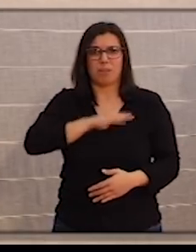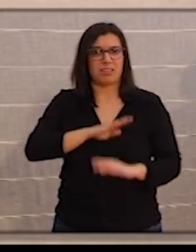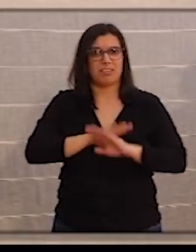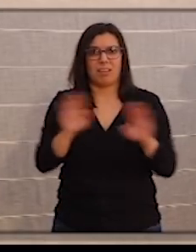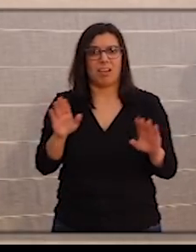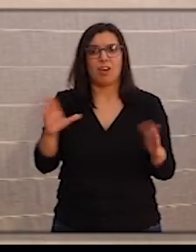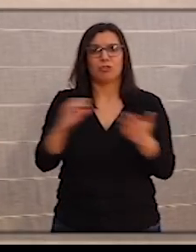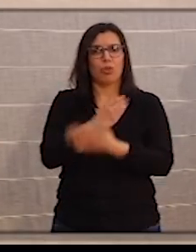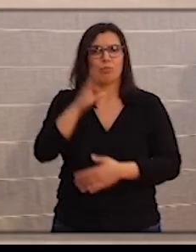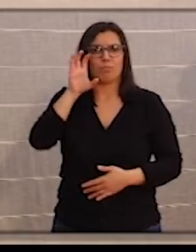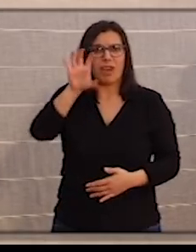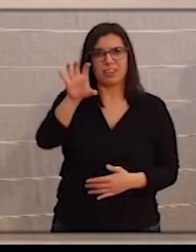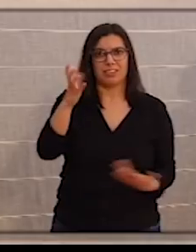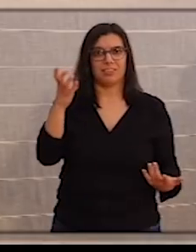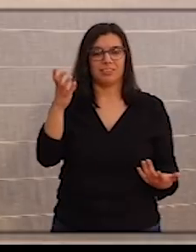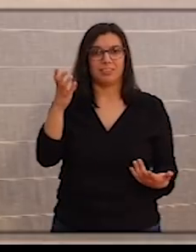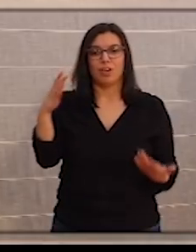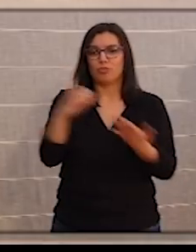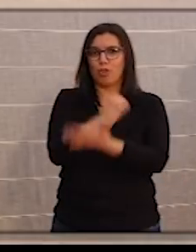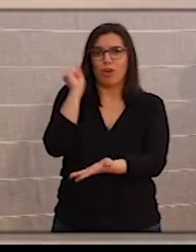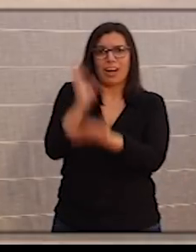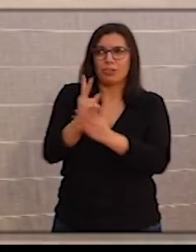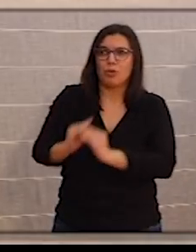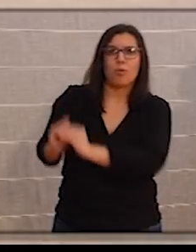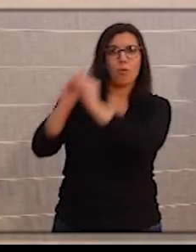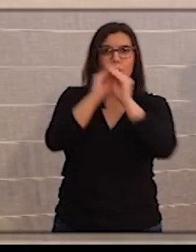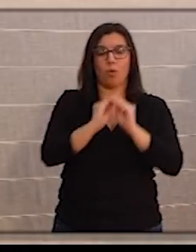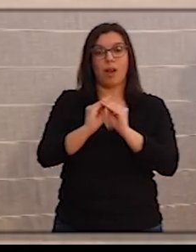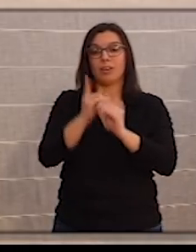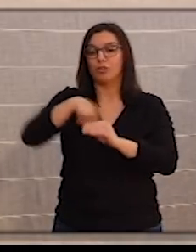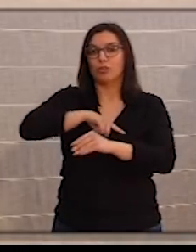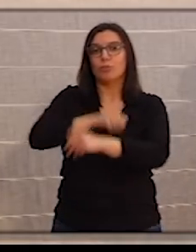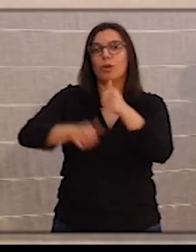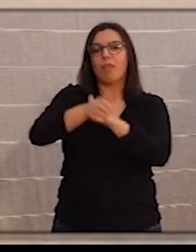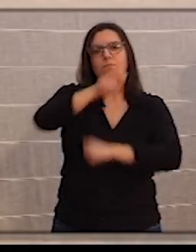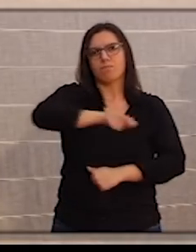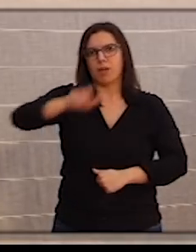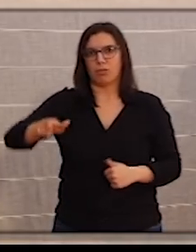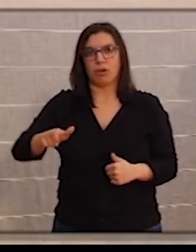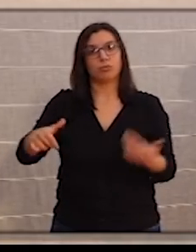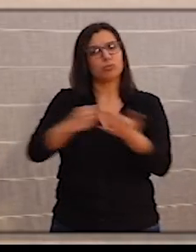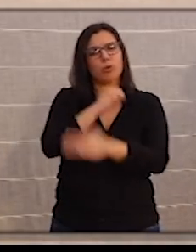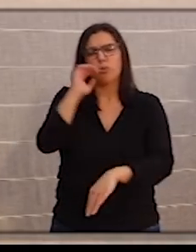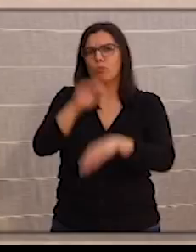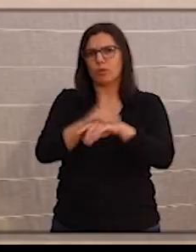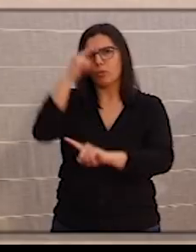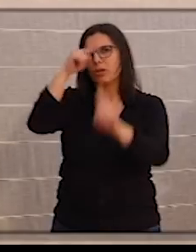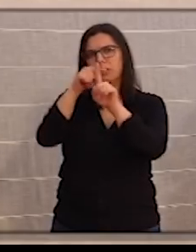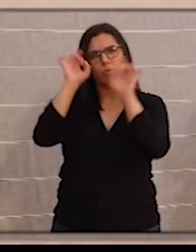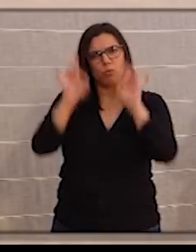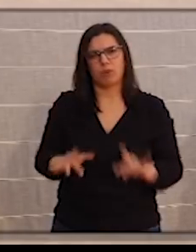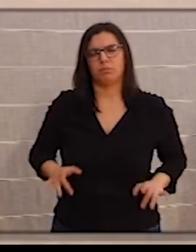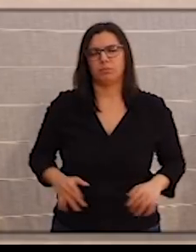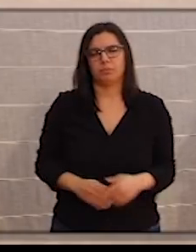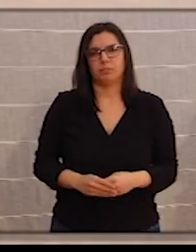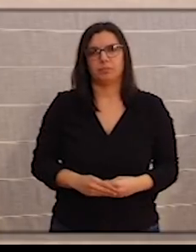todos somos Estado, todos tenemos un desafío, nuestra prioridad son las personas y todos cumplimos con ese objetivo y con ese desafío.